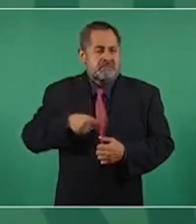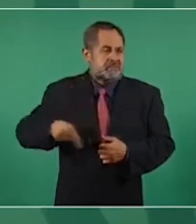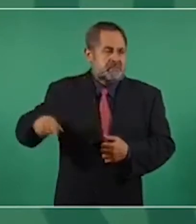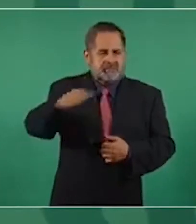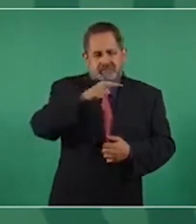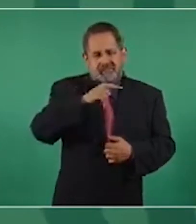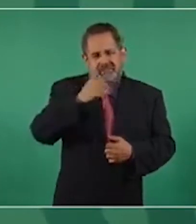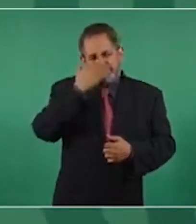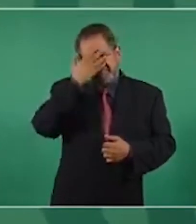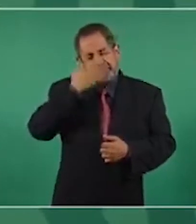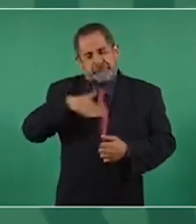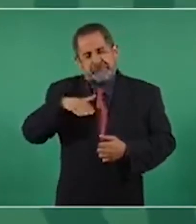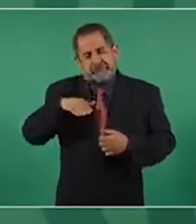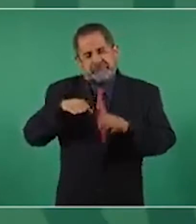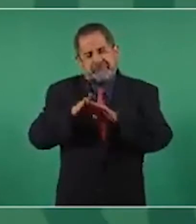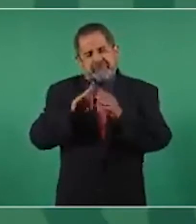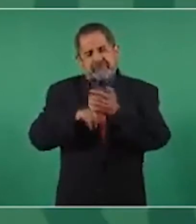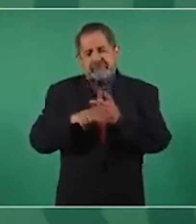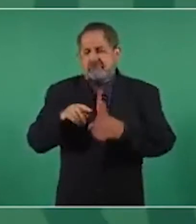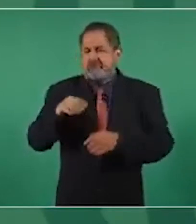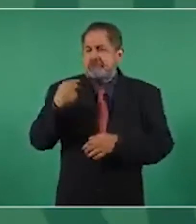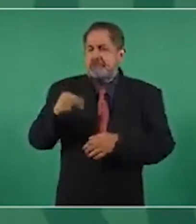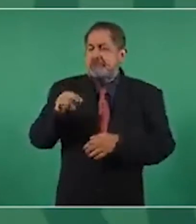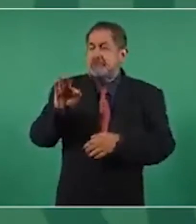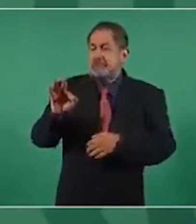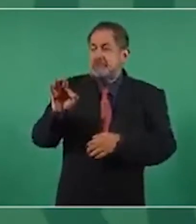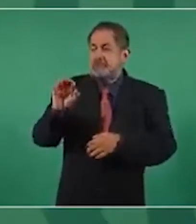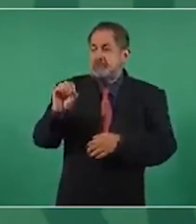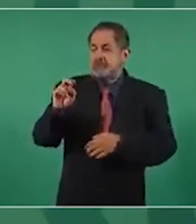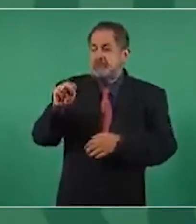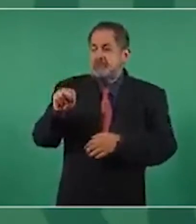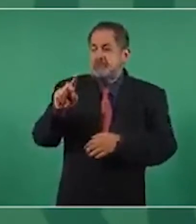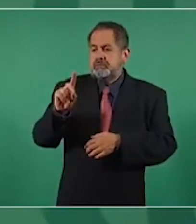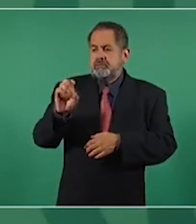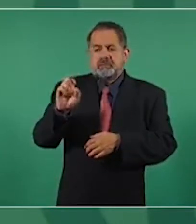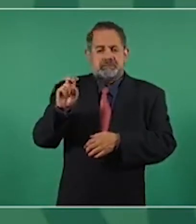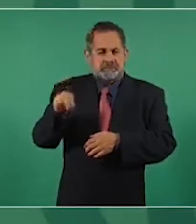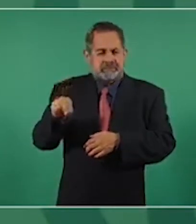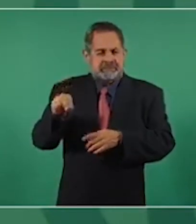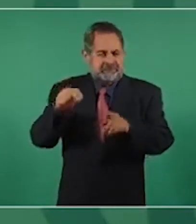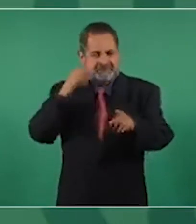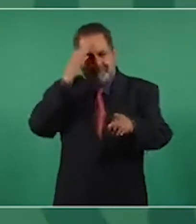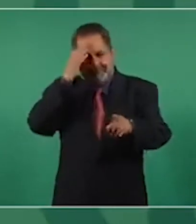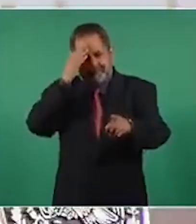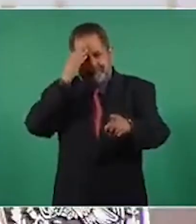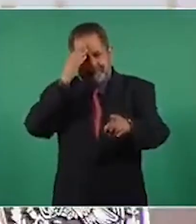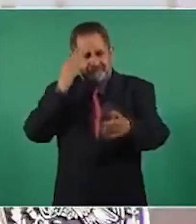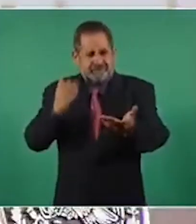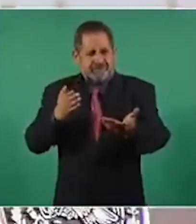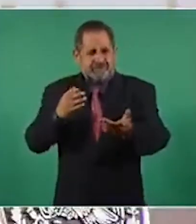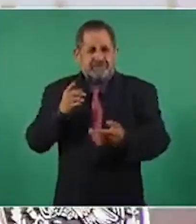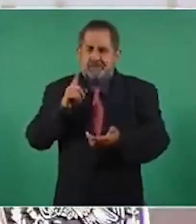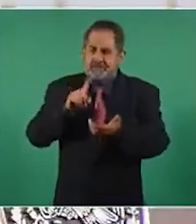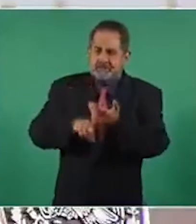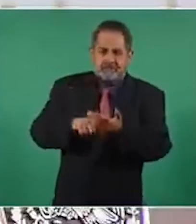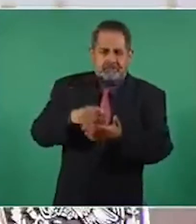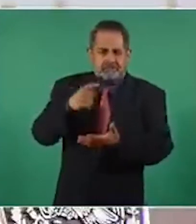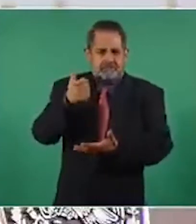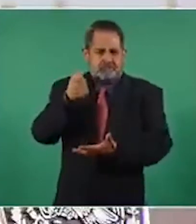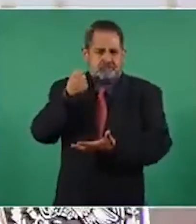como fondén, era realmente una bolsa de dinero,